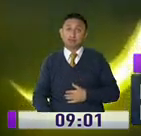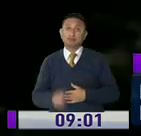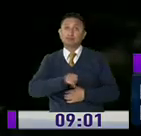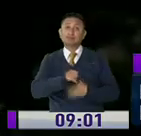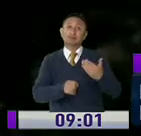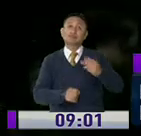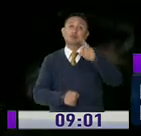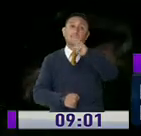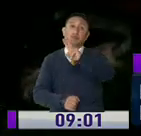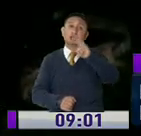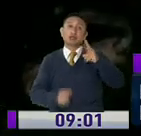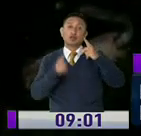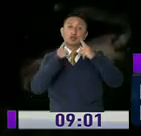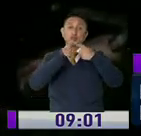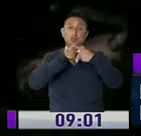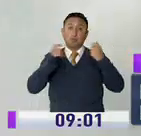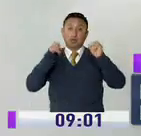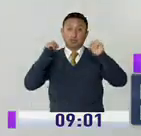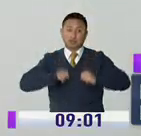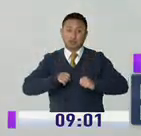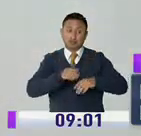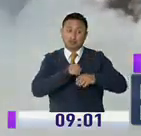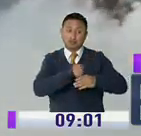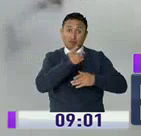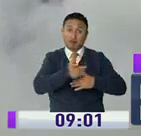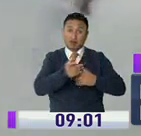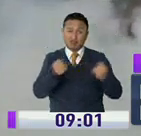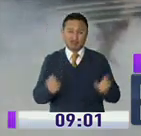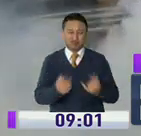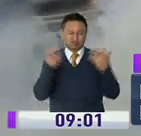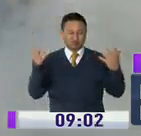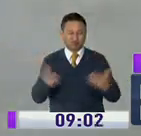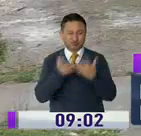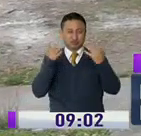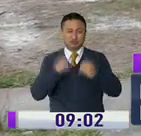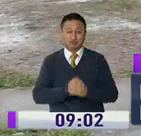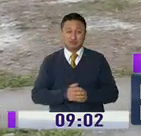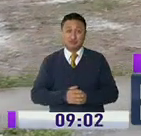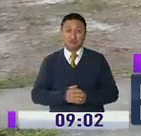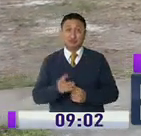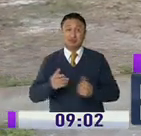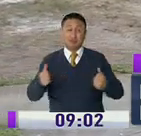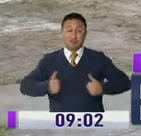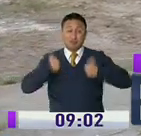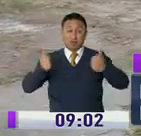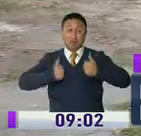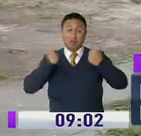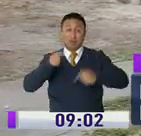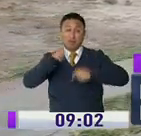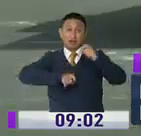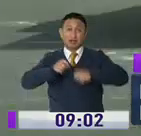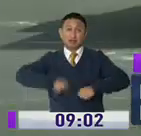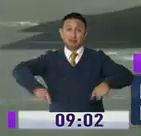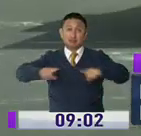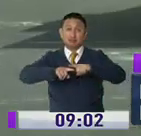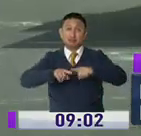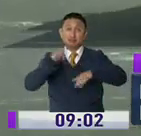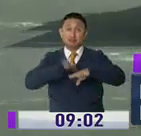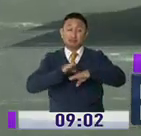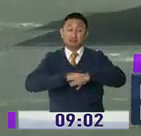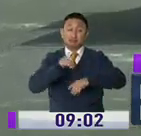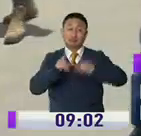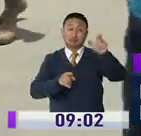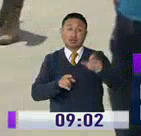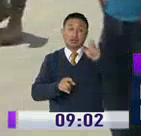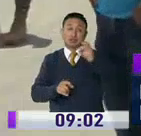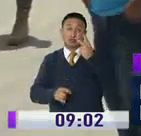noche del pasado 22 de marzo, luego de protestas que se realizaron en el Aromo, zona rural de Manta, donde se asienta el complejo. Por este hecho, además de los